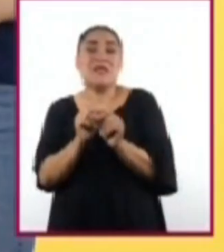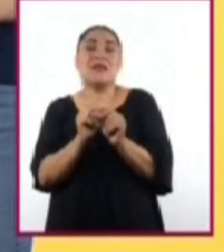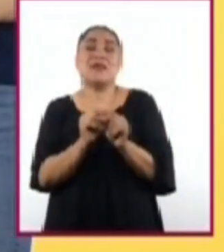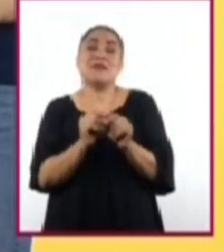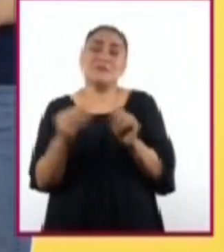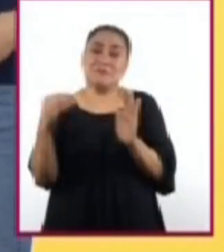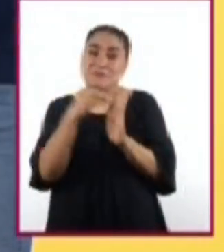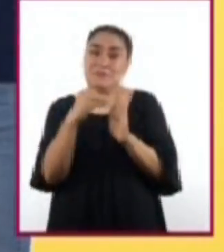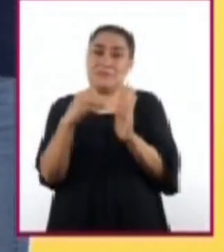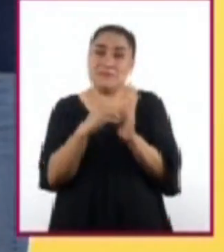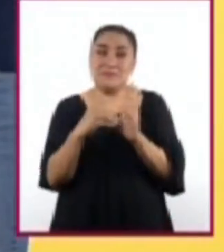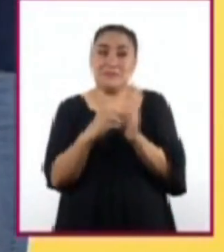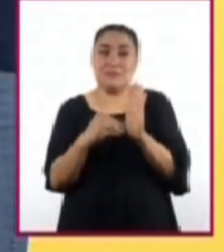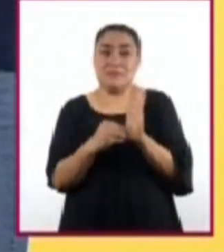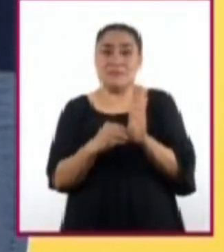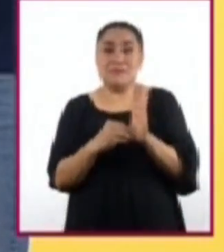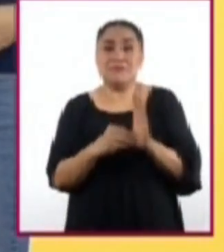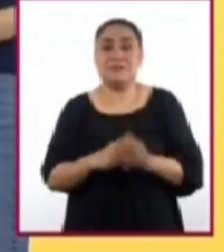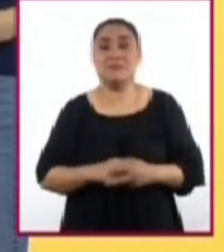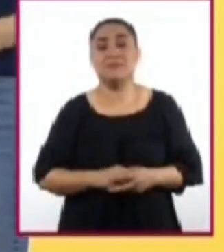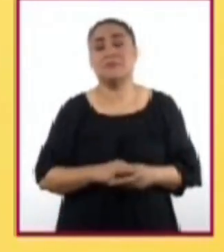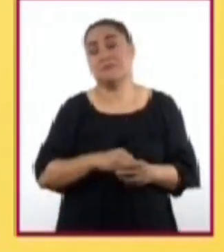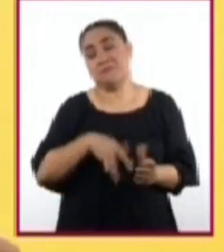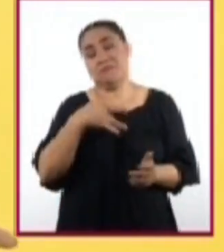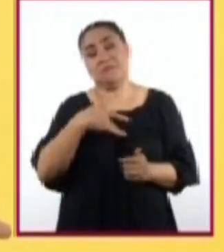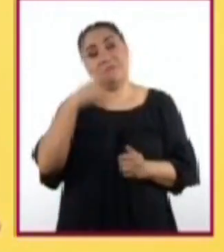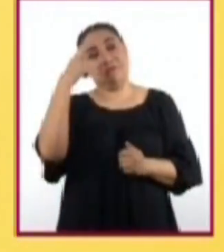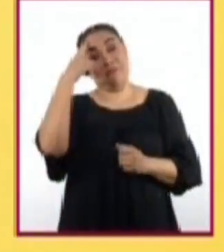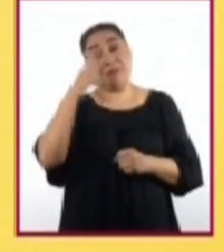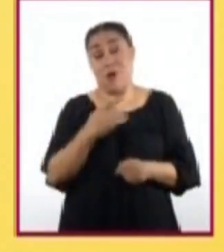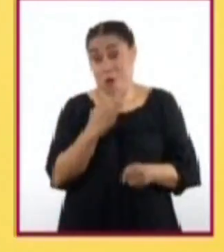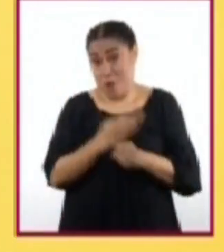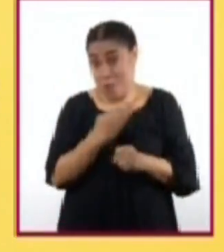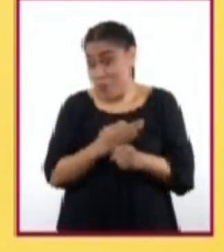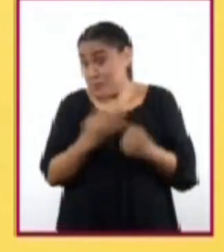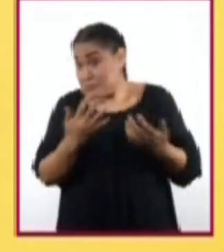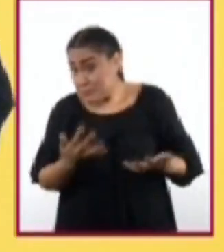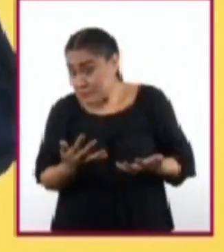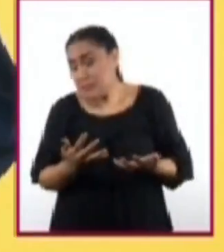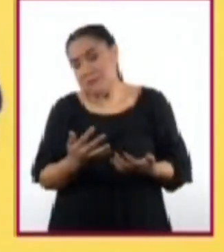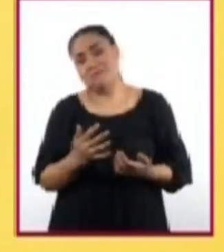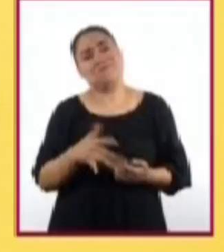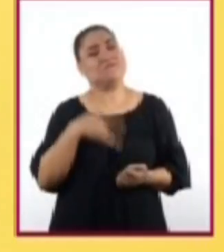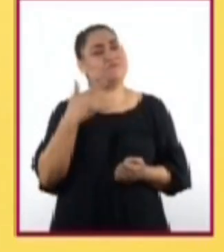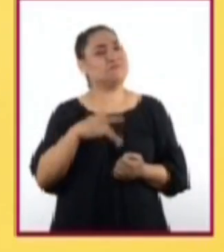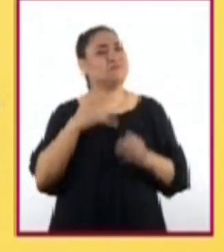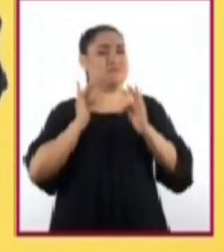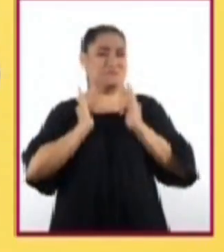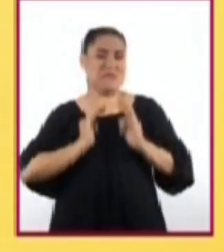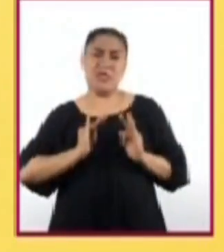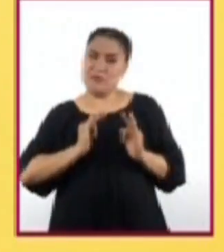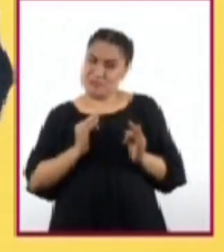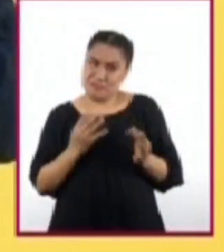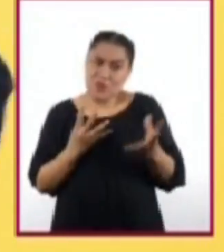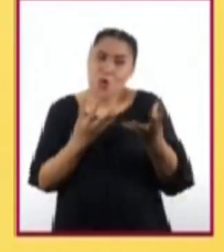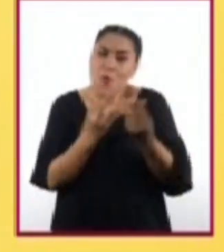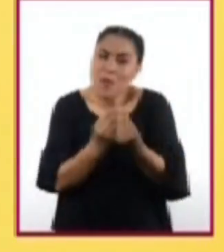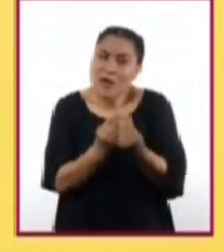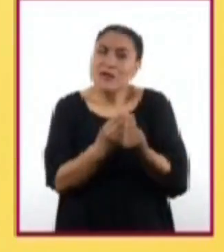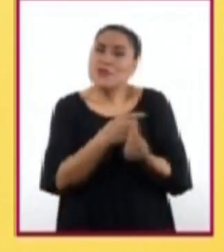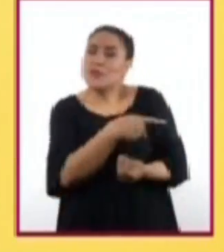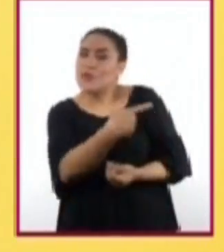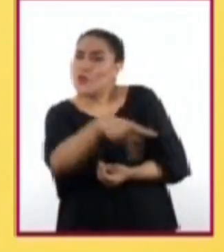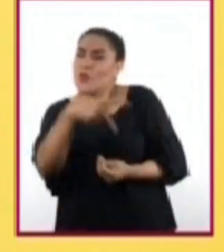fortalecerás tu salud física y mental. Para nosotros es una gran satisfacción poder acompañar tu proceso de